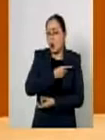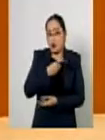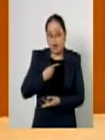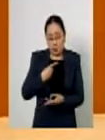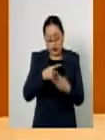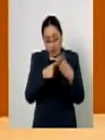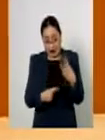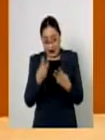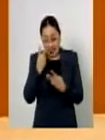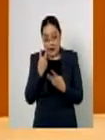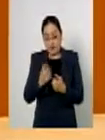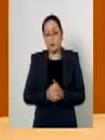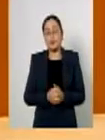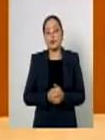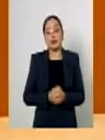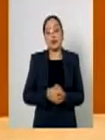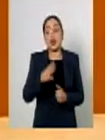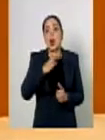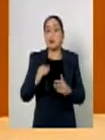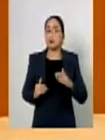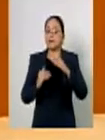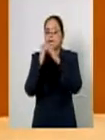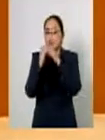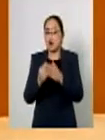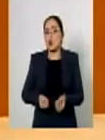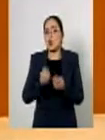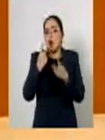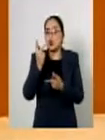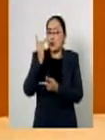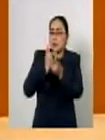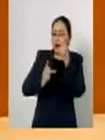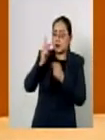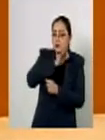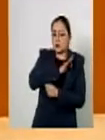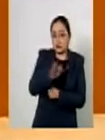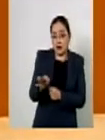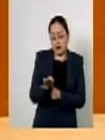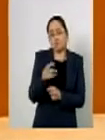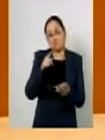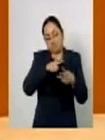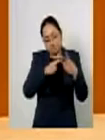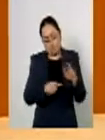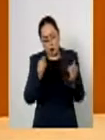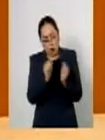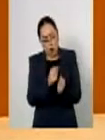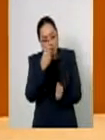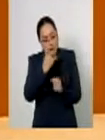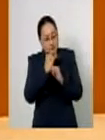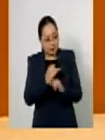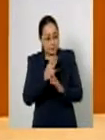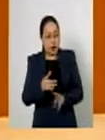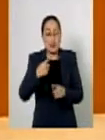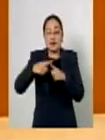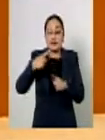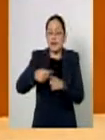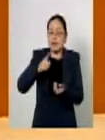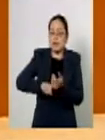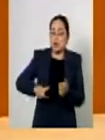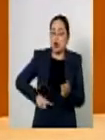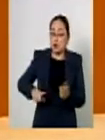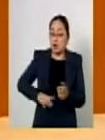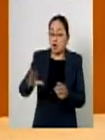se establecen techos máximos de financiamiento al que puedan acceder los distintos niveles de gobierno